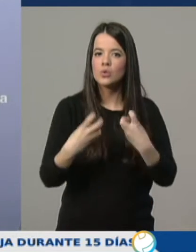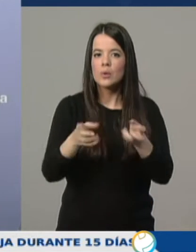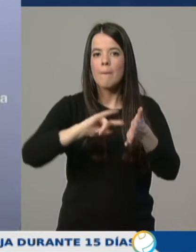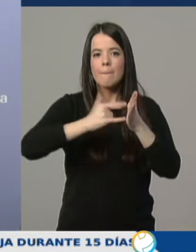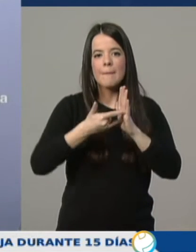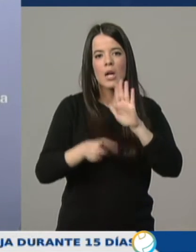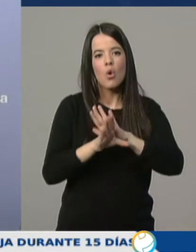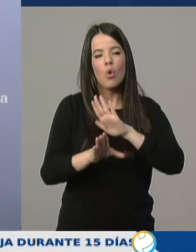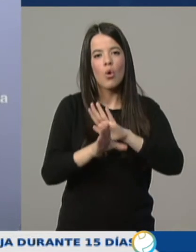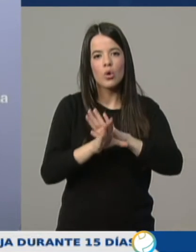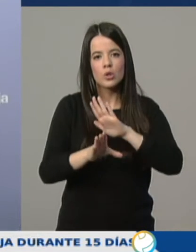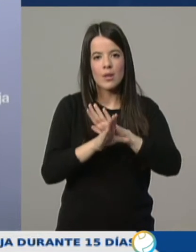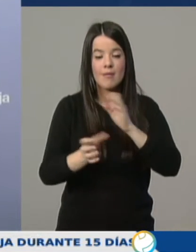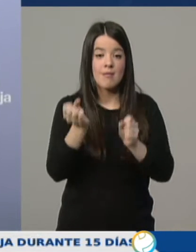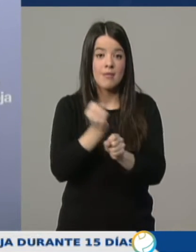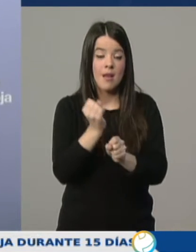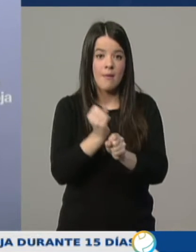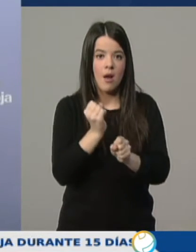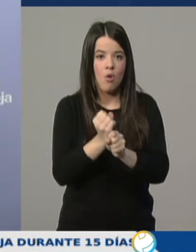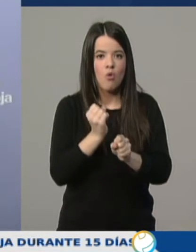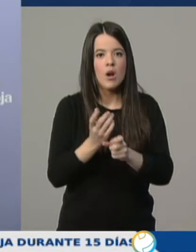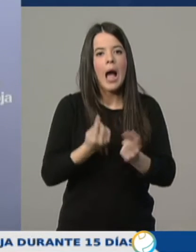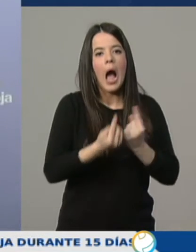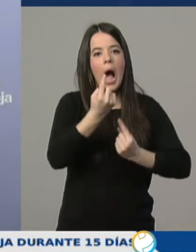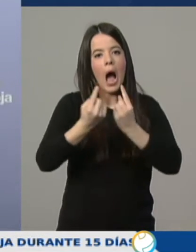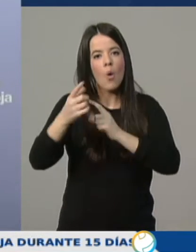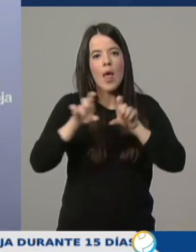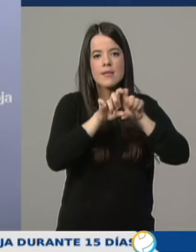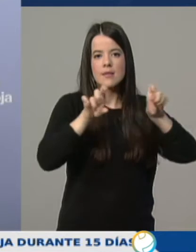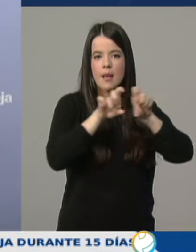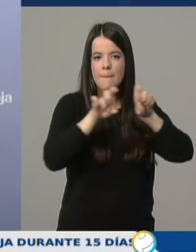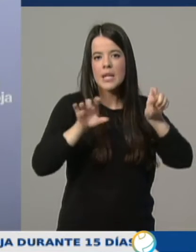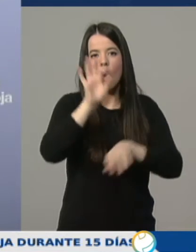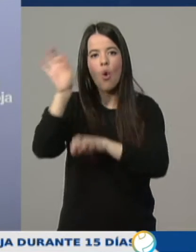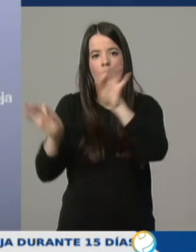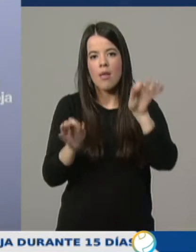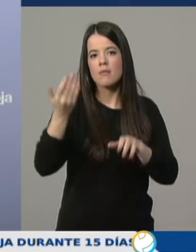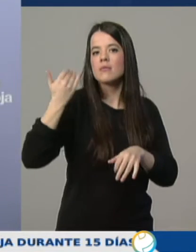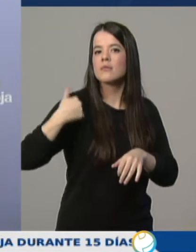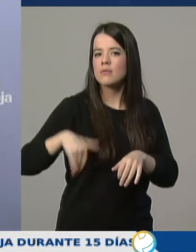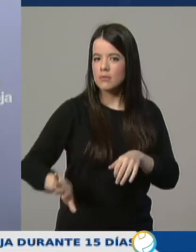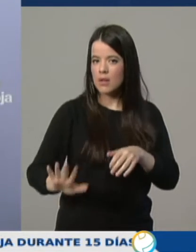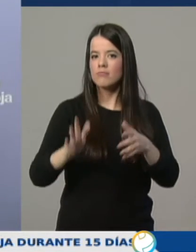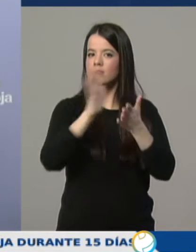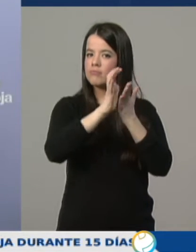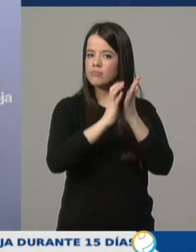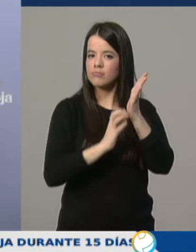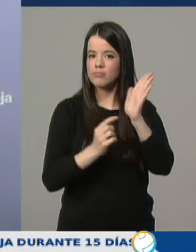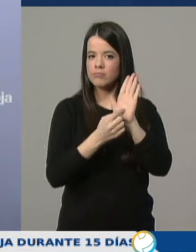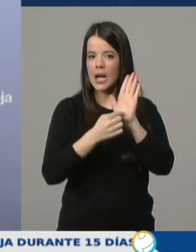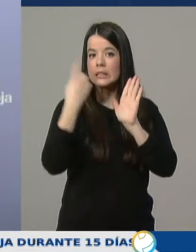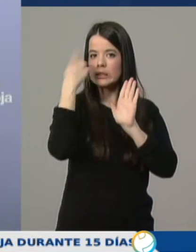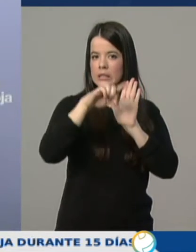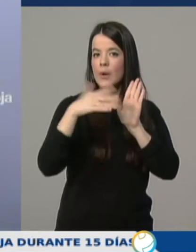continuidad de la actividad laboral ante emergencias que algunas compañías y empresas y organizaciones ya tienen definidos. 3.